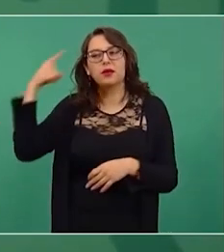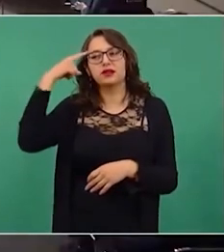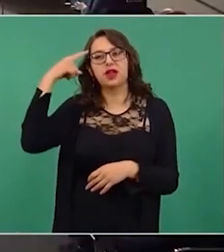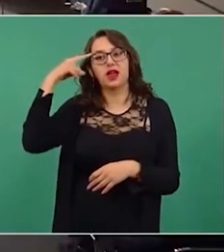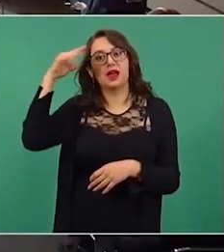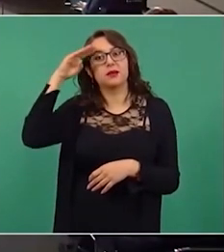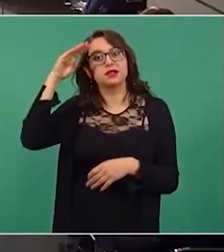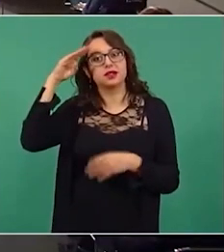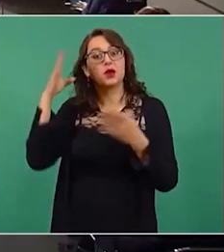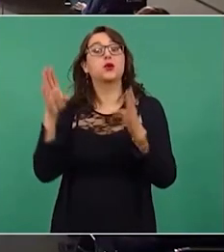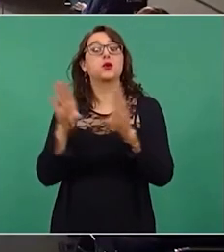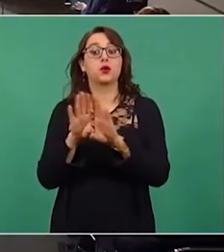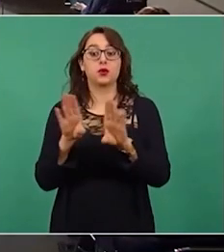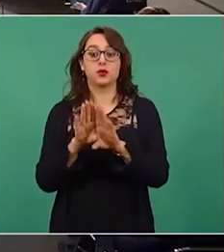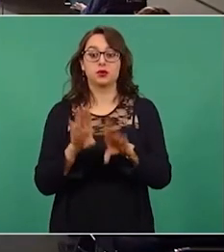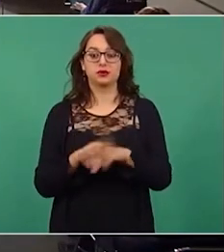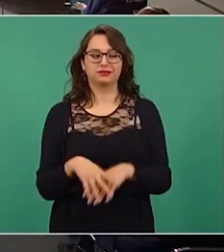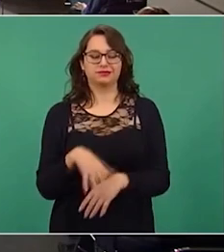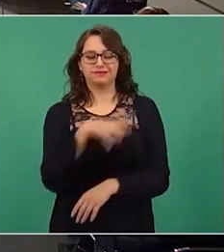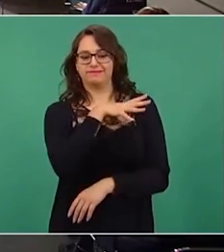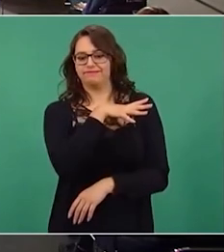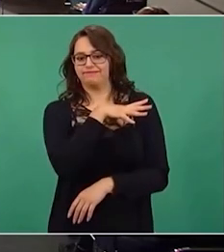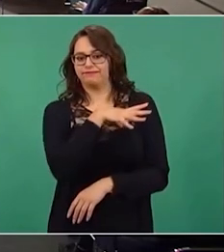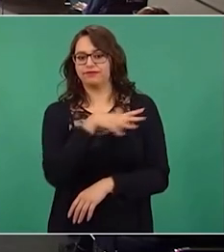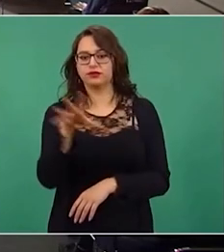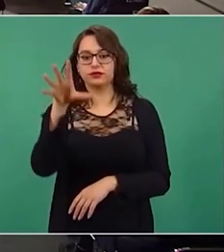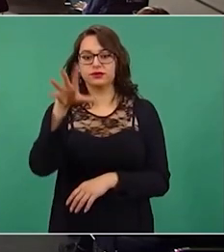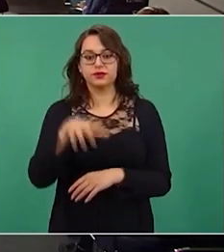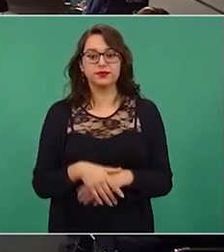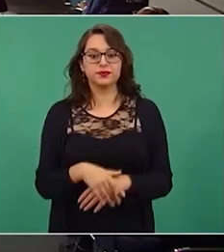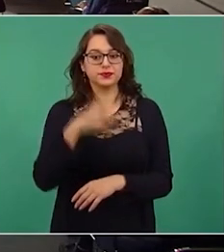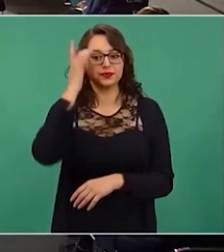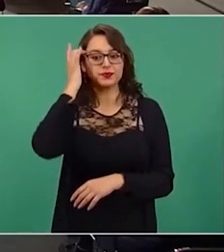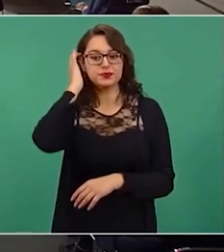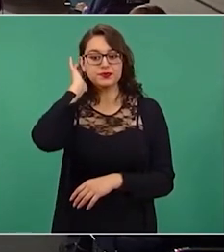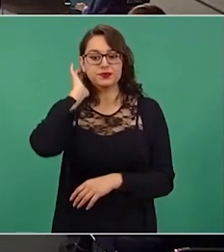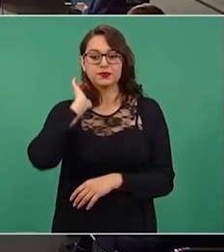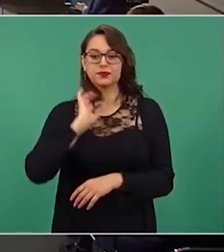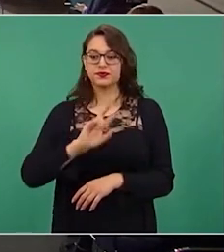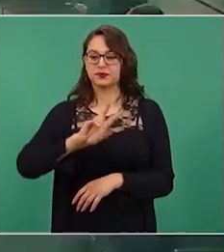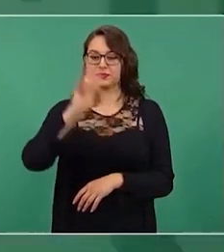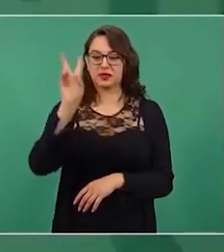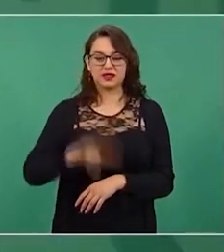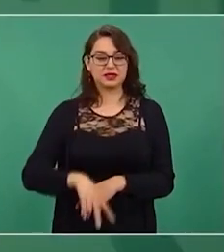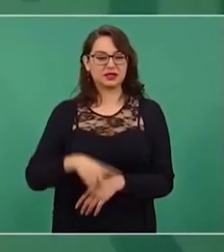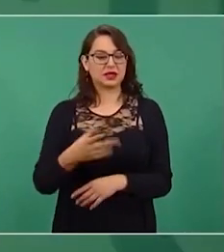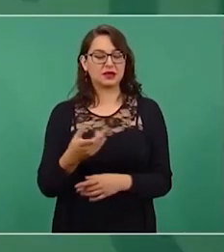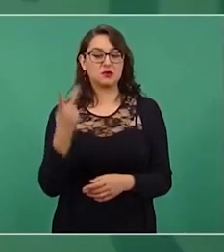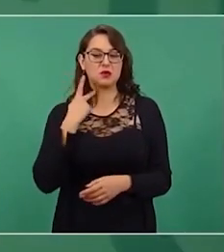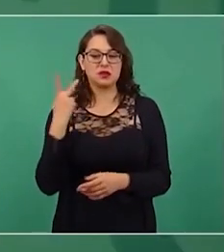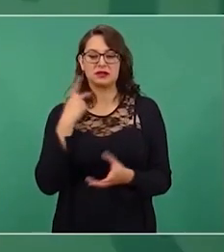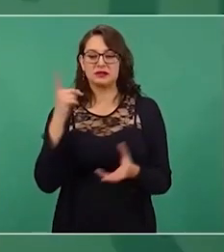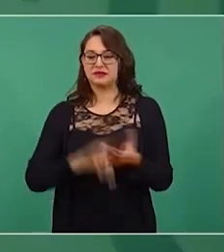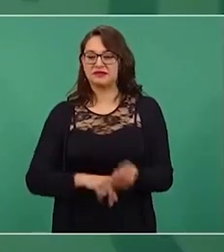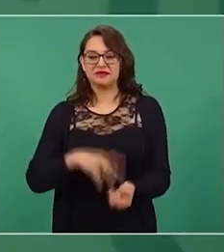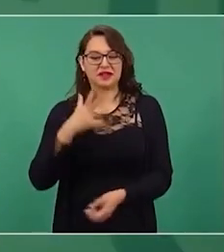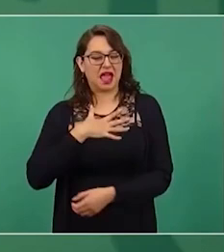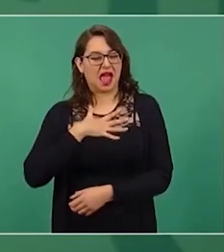De veras, una promiscuidad política nunca vista.